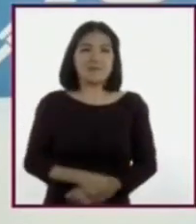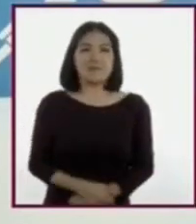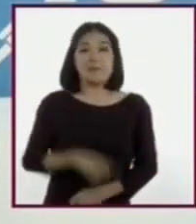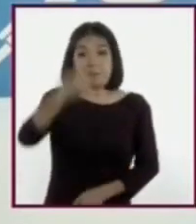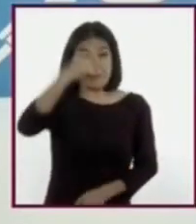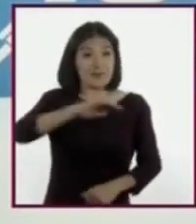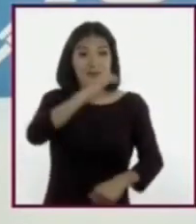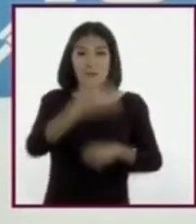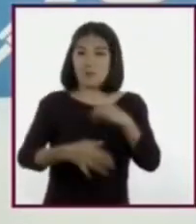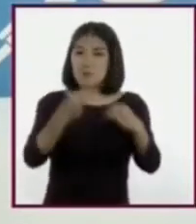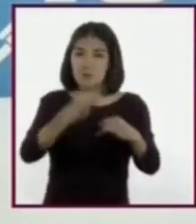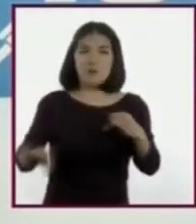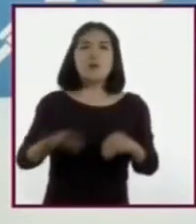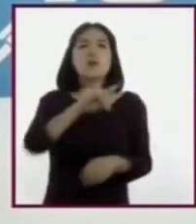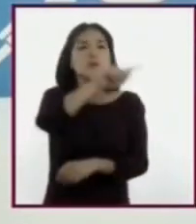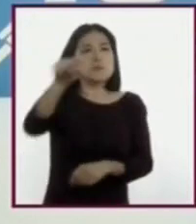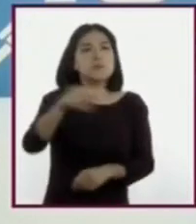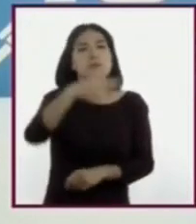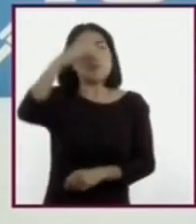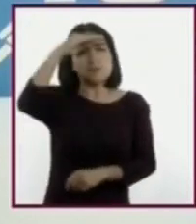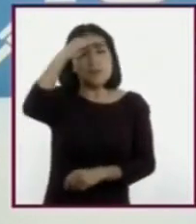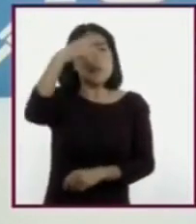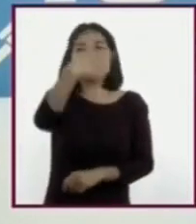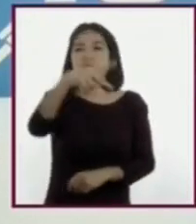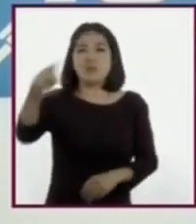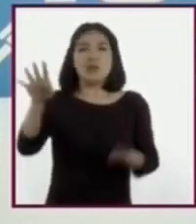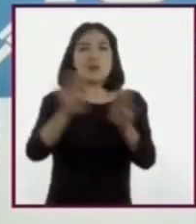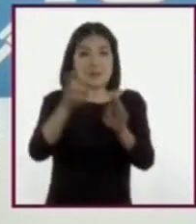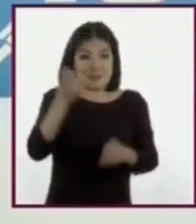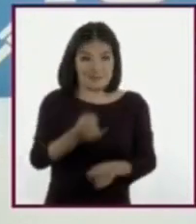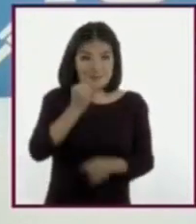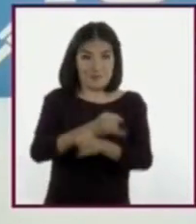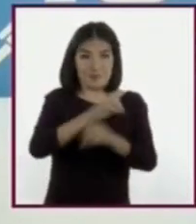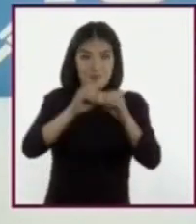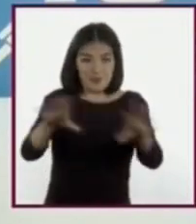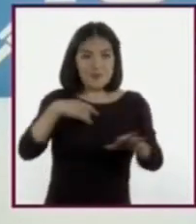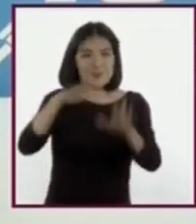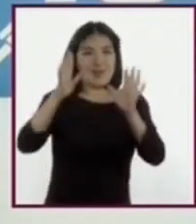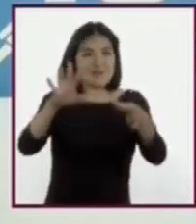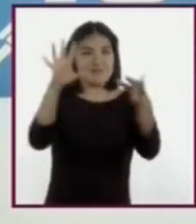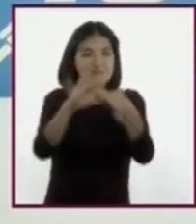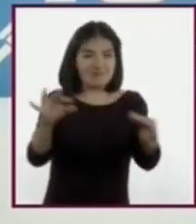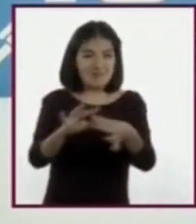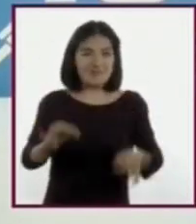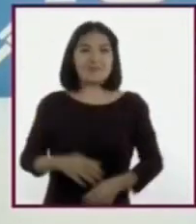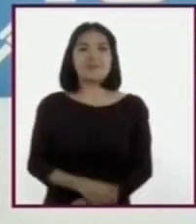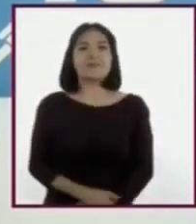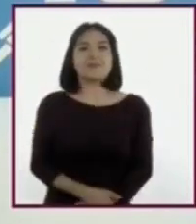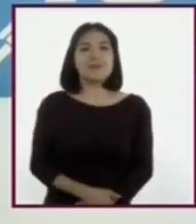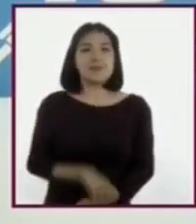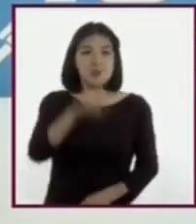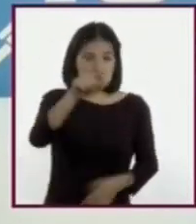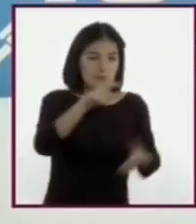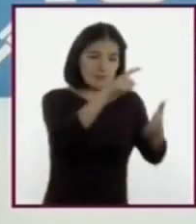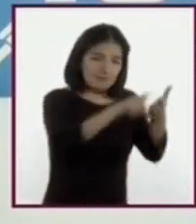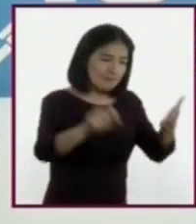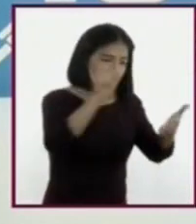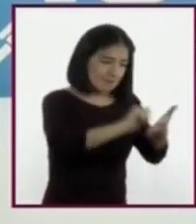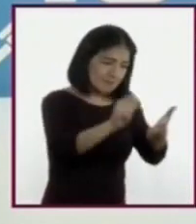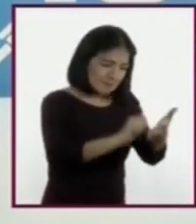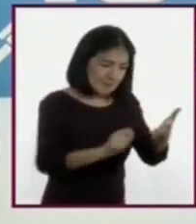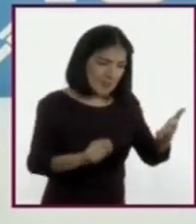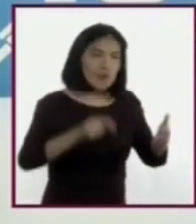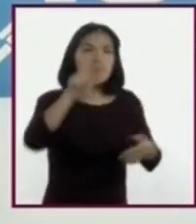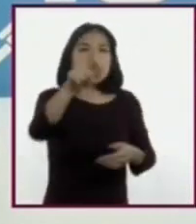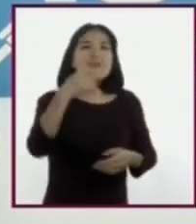reflexionen acerca de sí mismos con la información que han recibido en esta charla. Completen su diagrama acerca